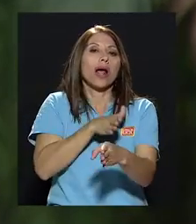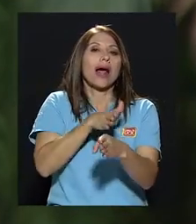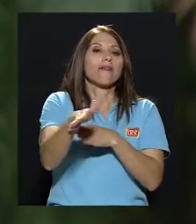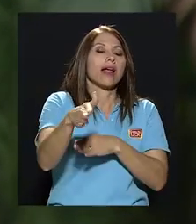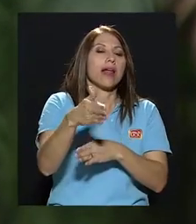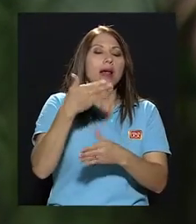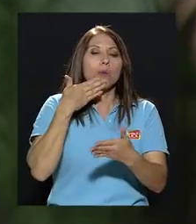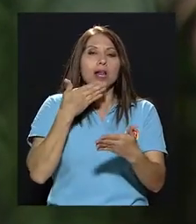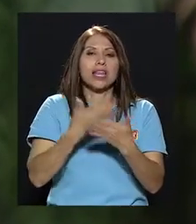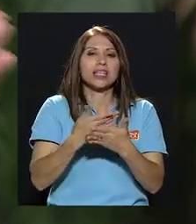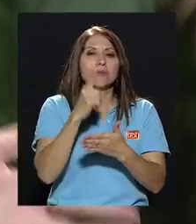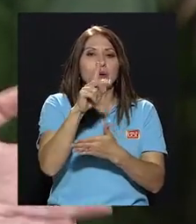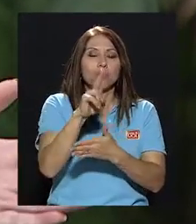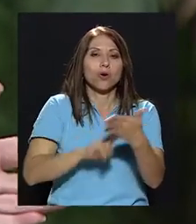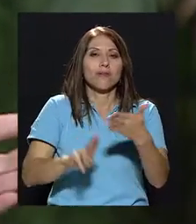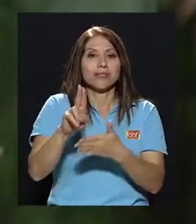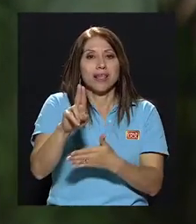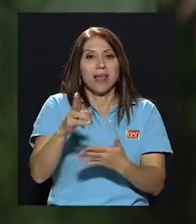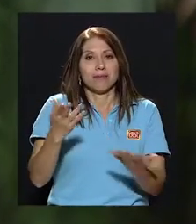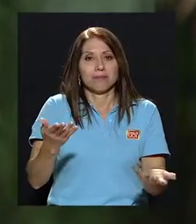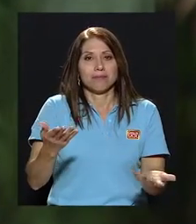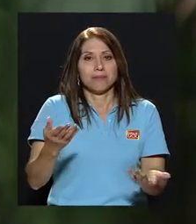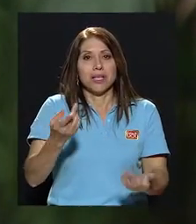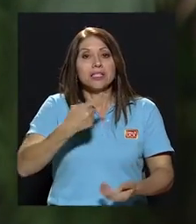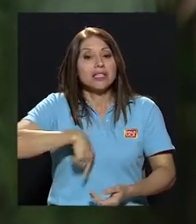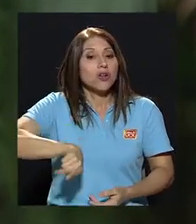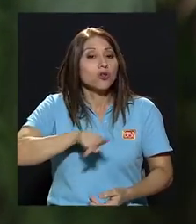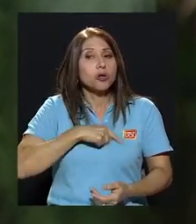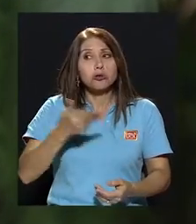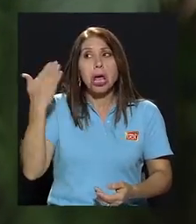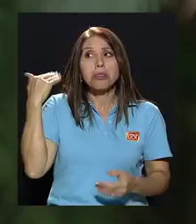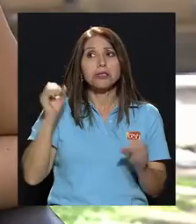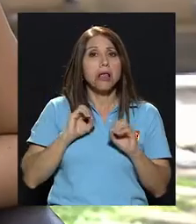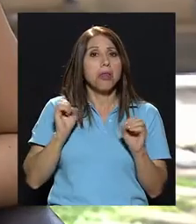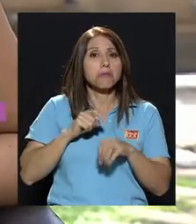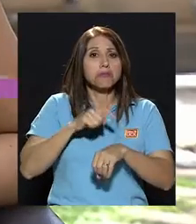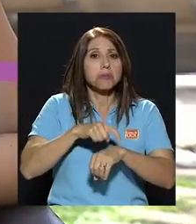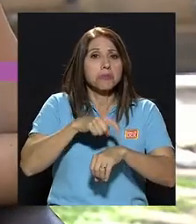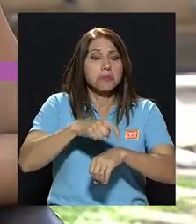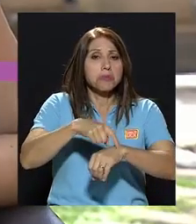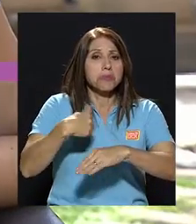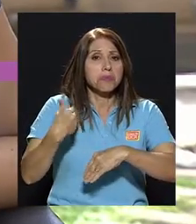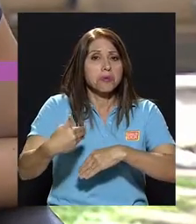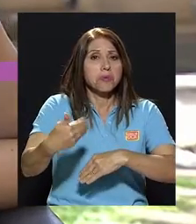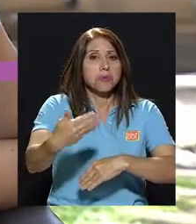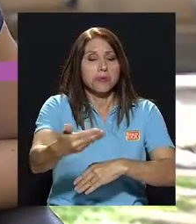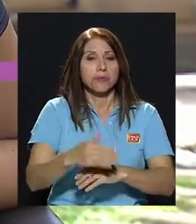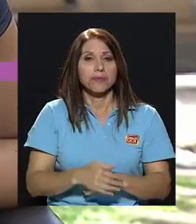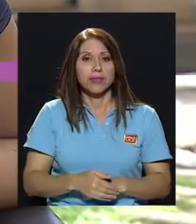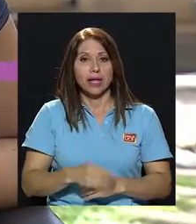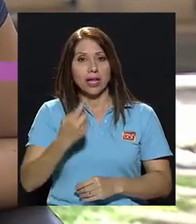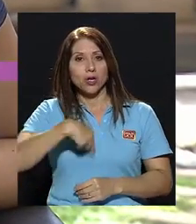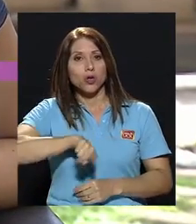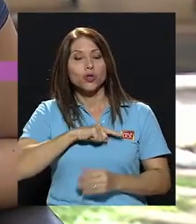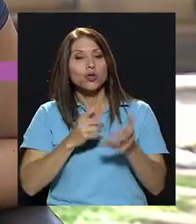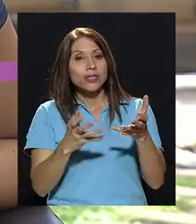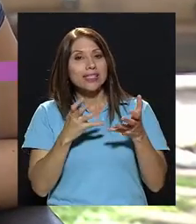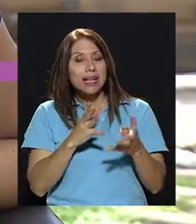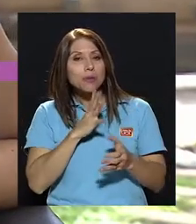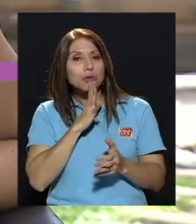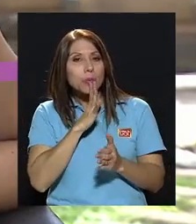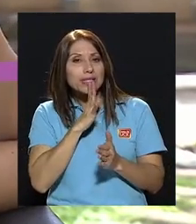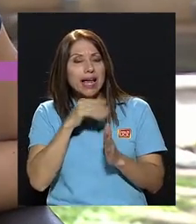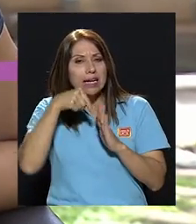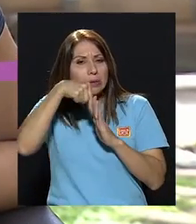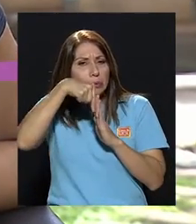buenísima en una universidad, si nos hemos comido todas esas otras etapas. Karina, nosotros quisiéramos conversar y